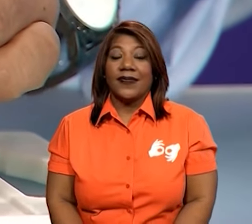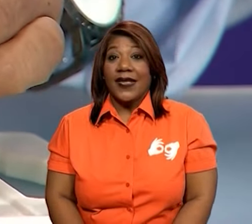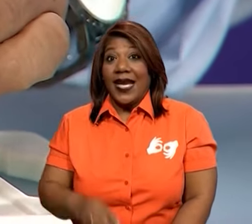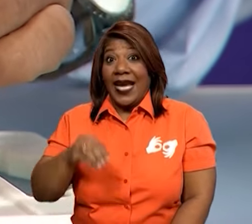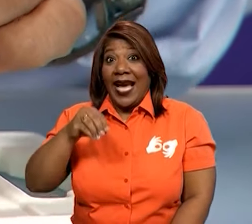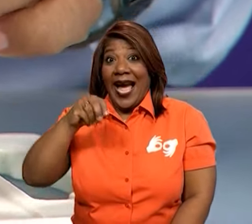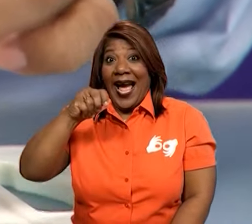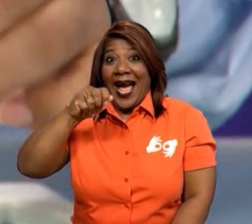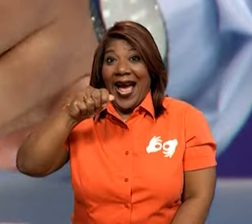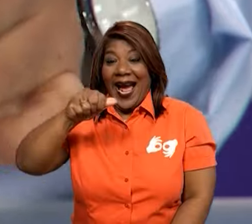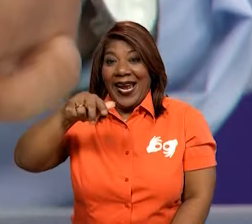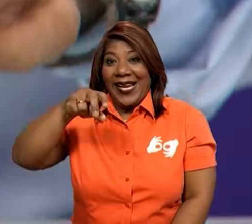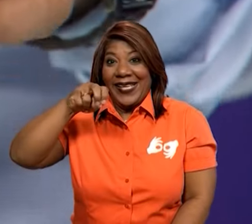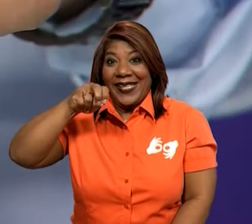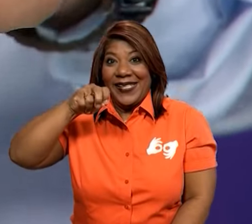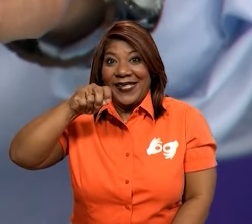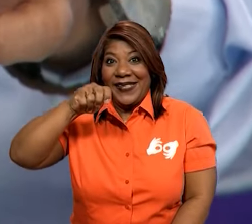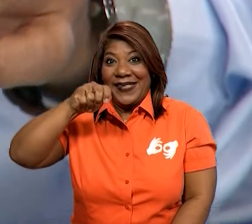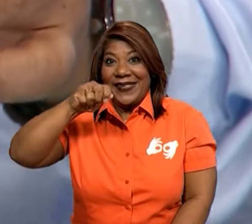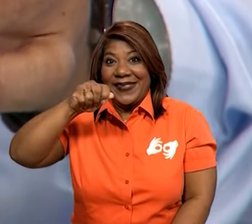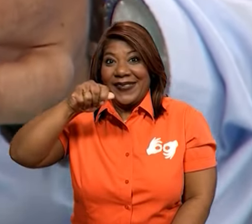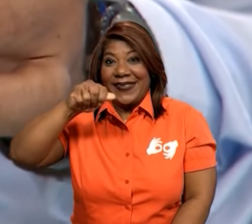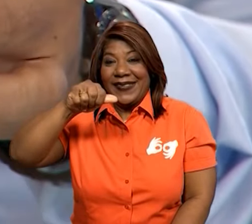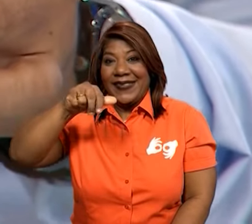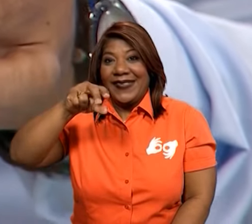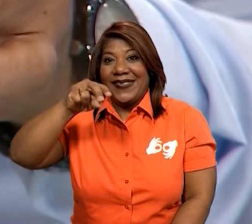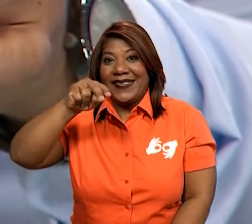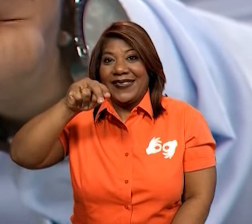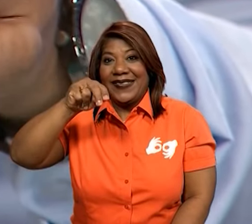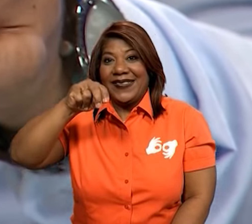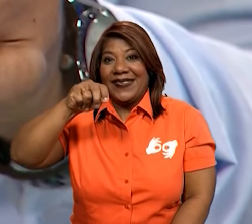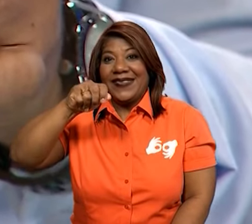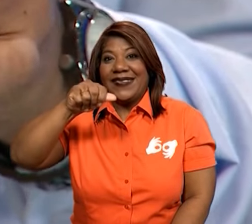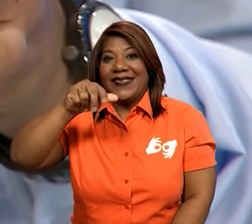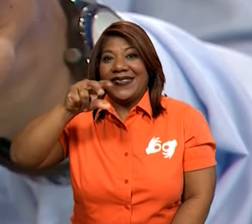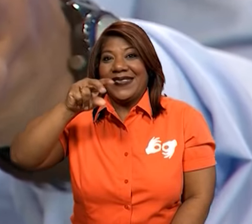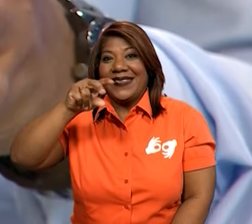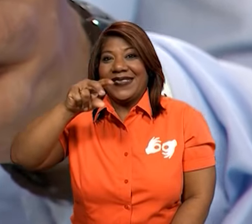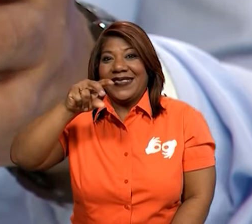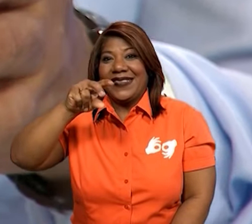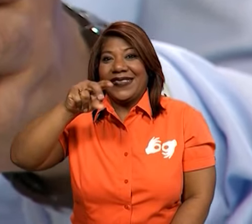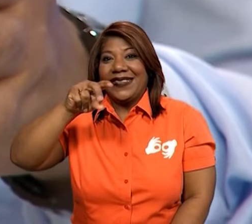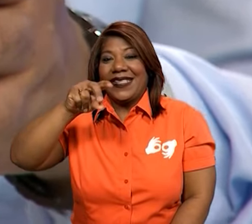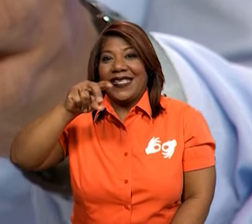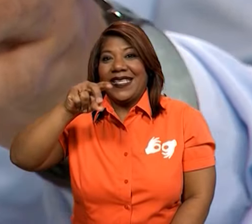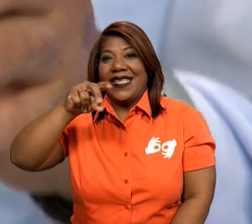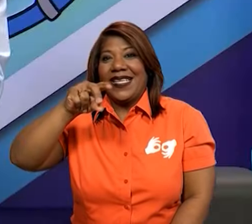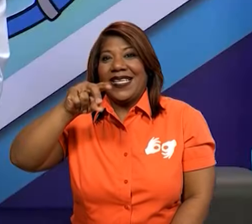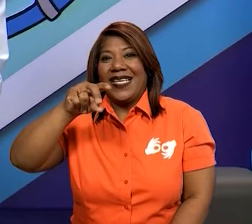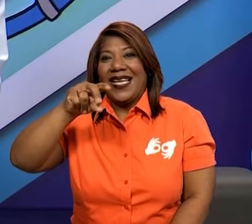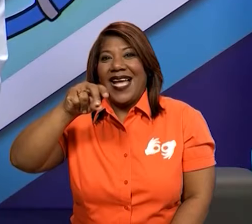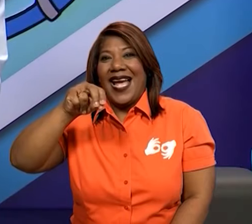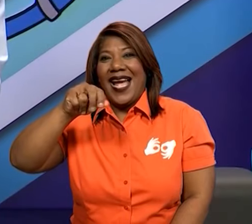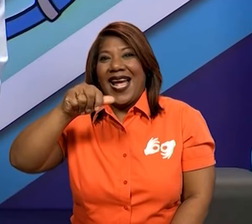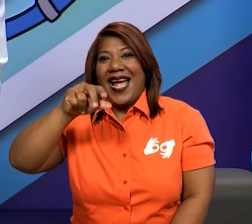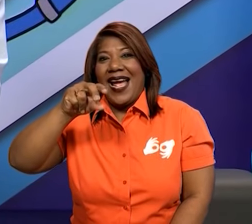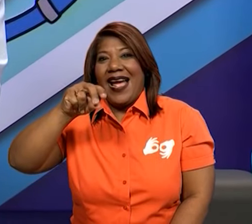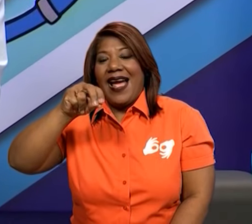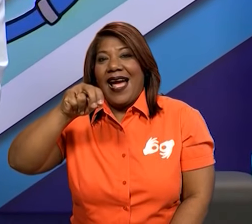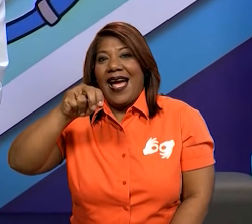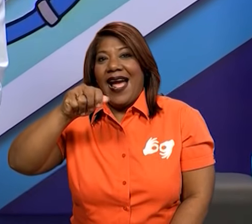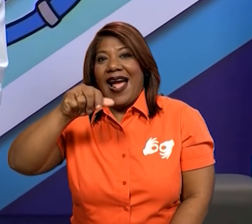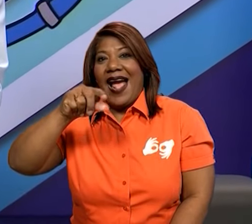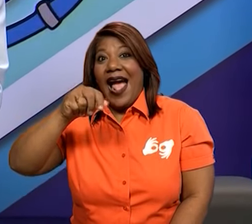exprime. ¡Oh! ¡Mmm! ¡Mmm! Y dejo caer las... ¿Y qué pasa cuando